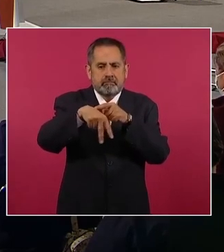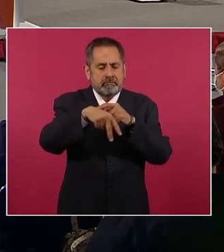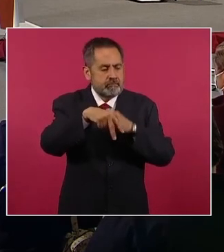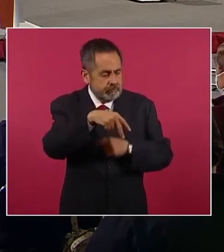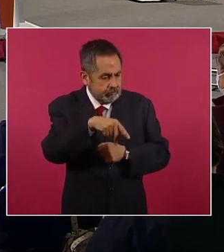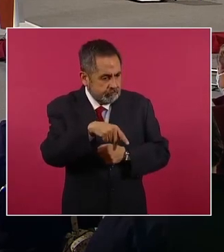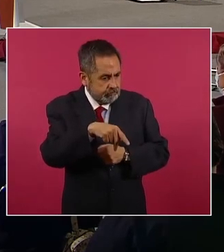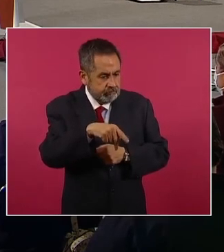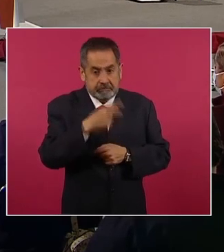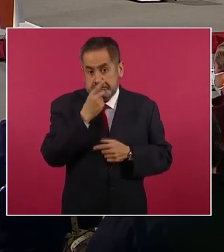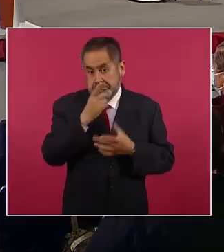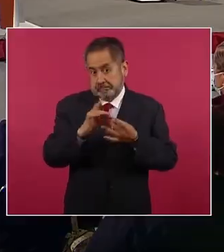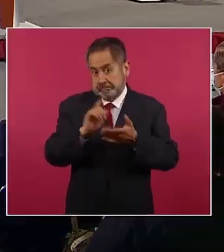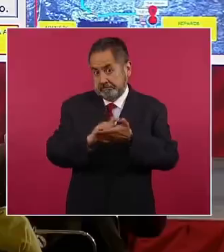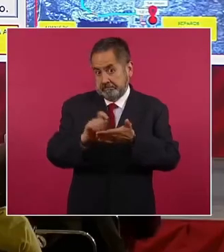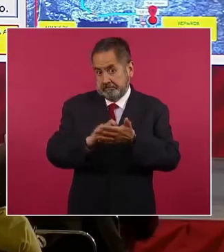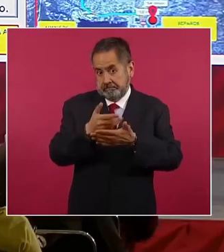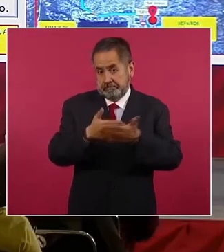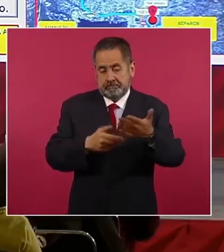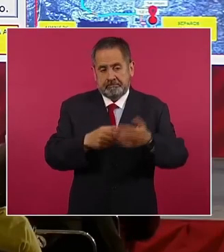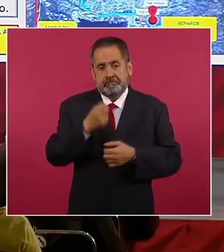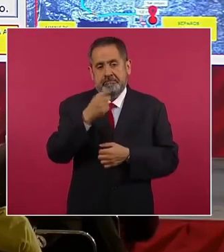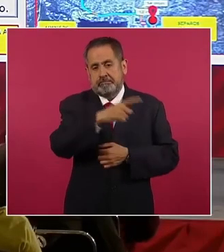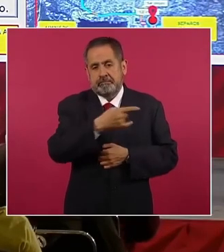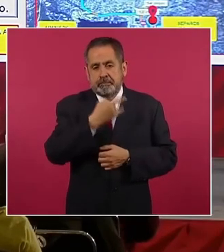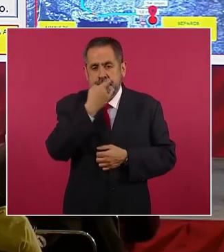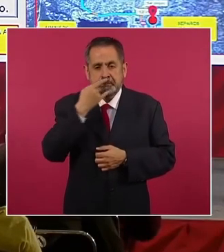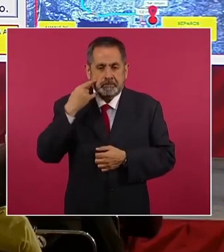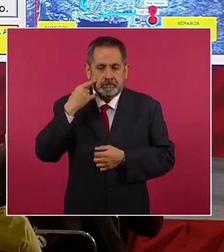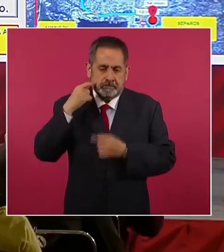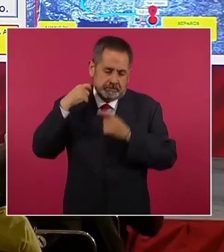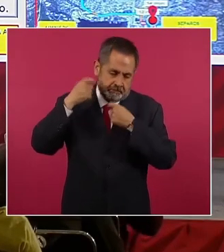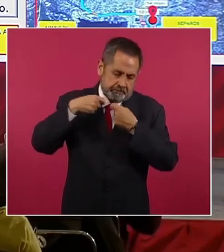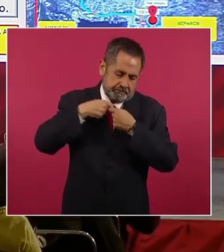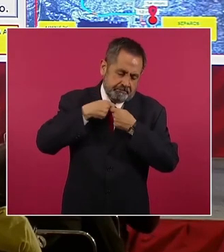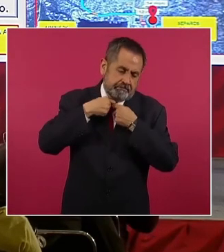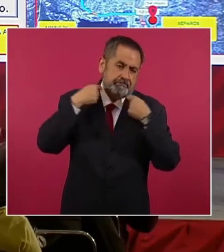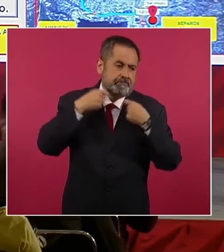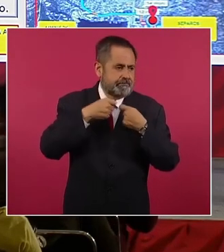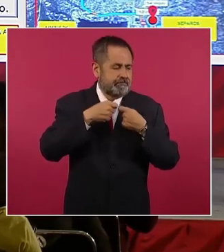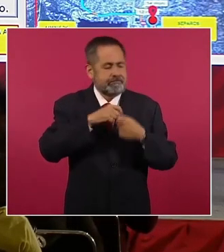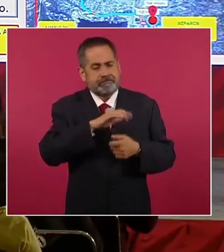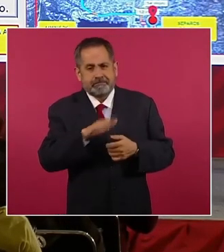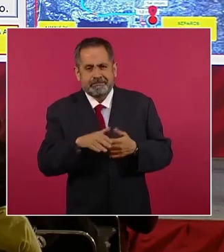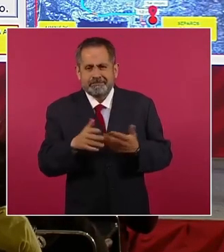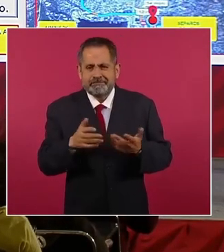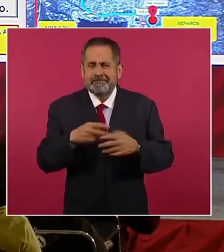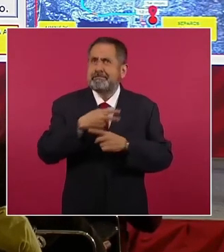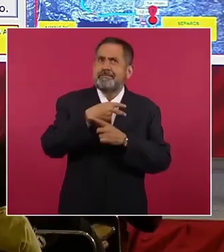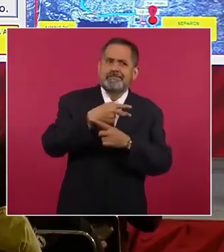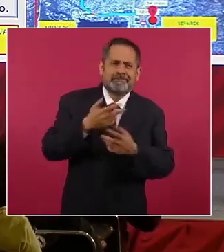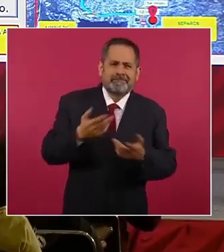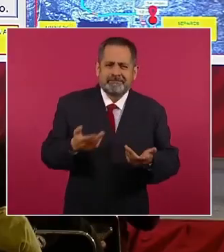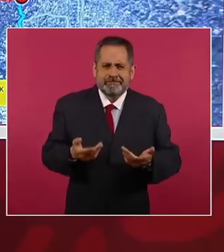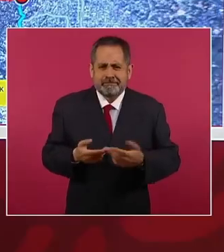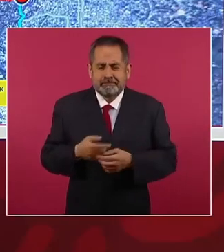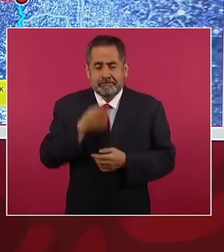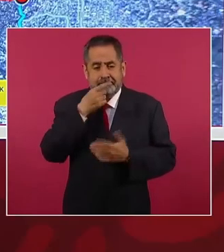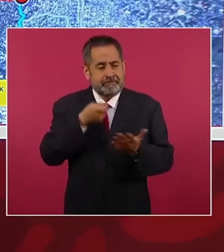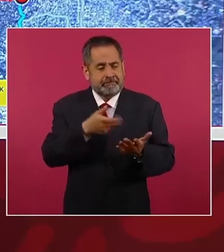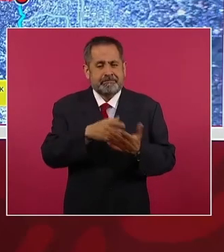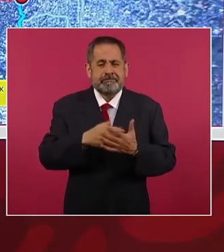señala el parte, con su propia ropa interior. La causa de la muerte se determinó que fue asfixia